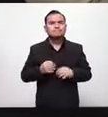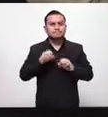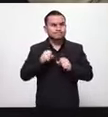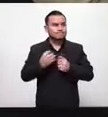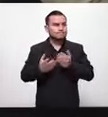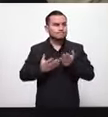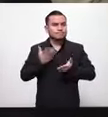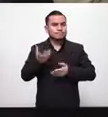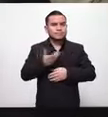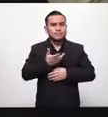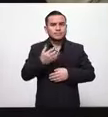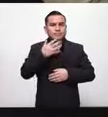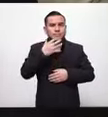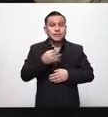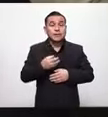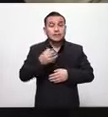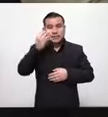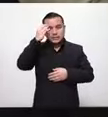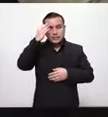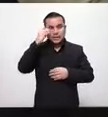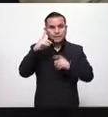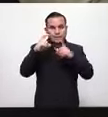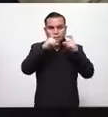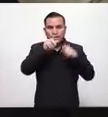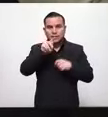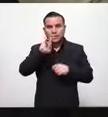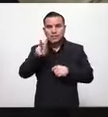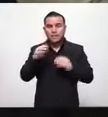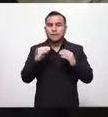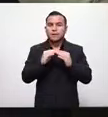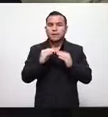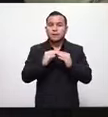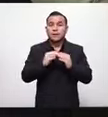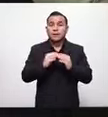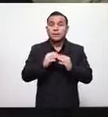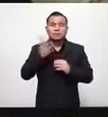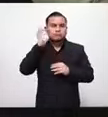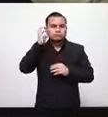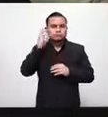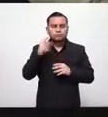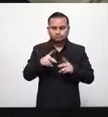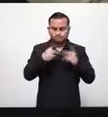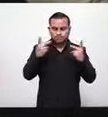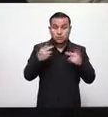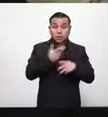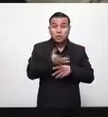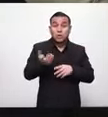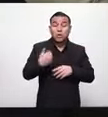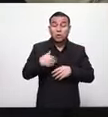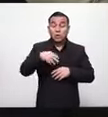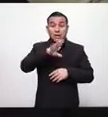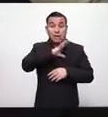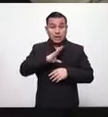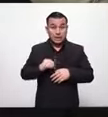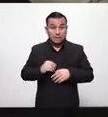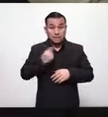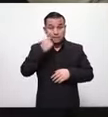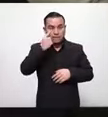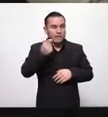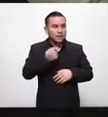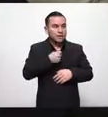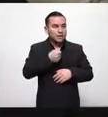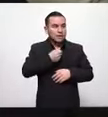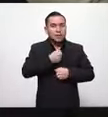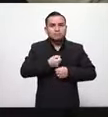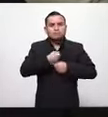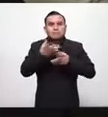pertinente por supuesto a los amigos de la prensa que tenemos que estar todos como salvadoreños obligados a transmitir la verdad